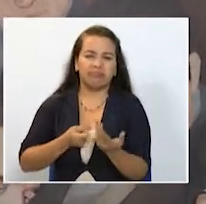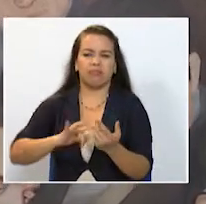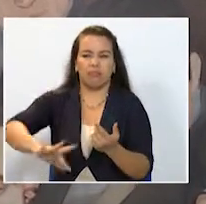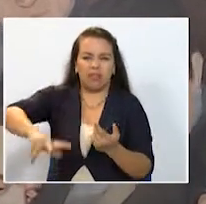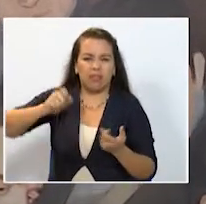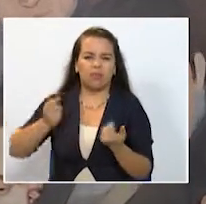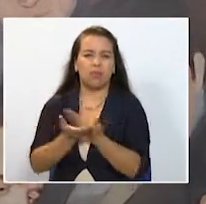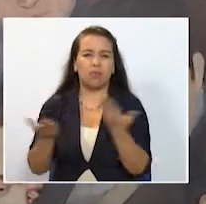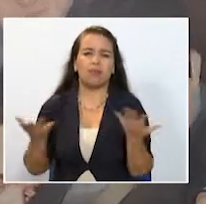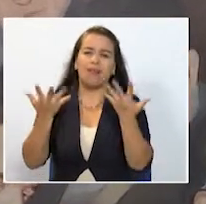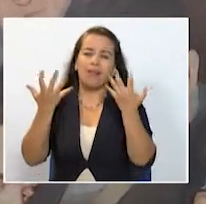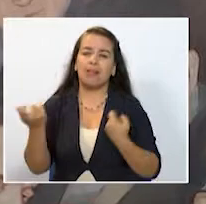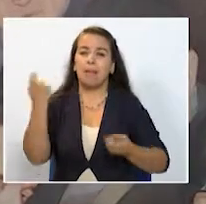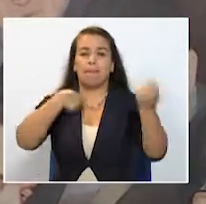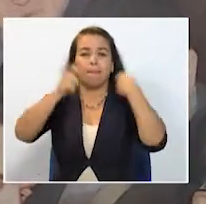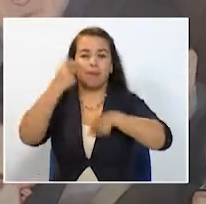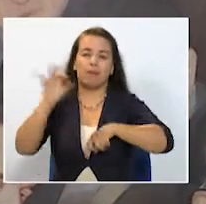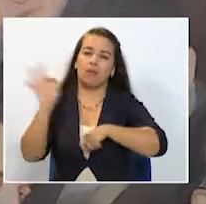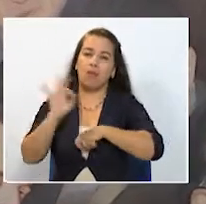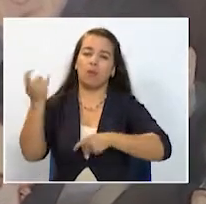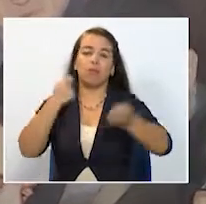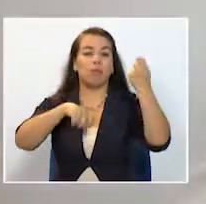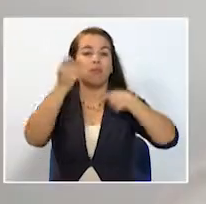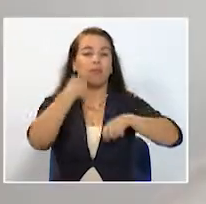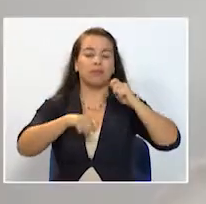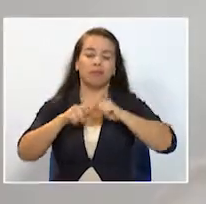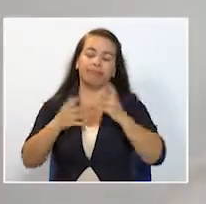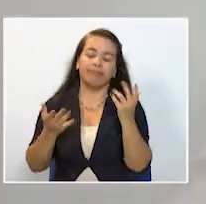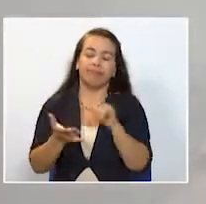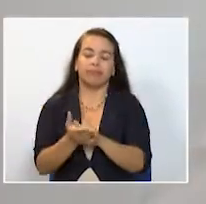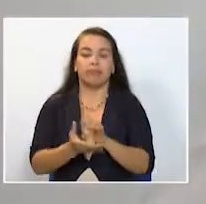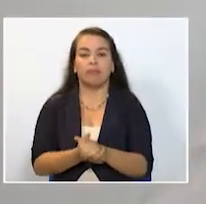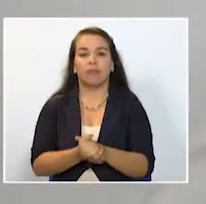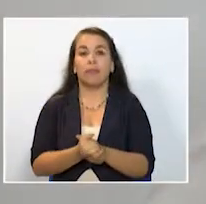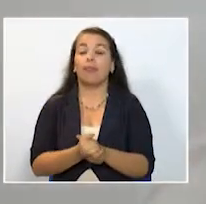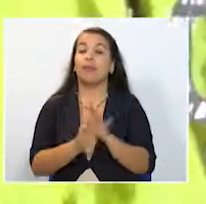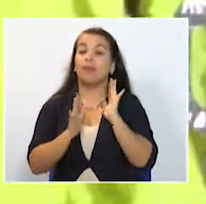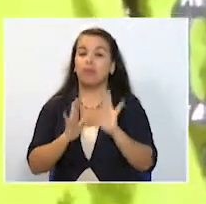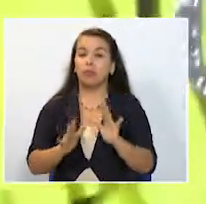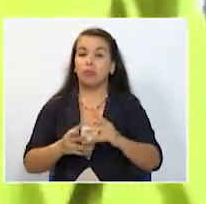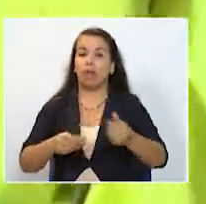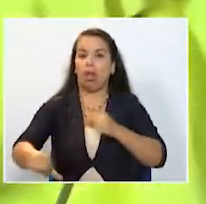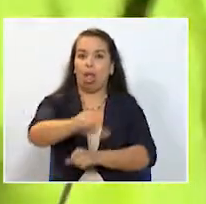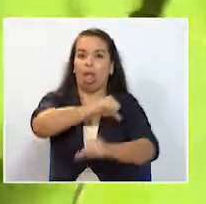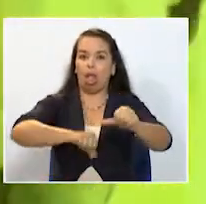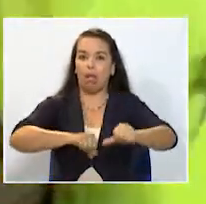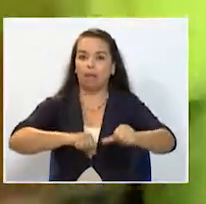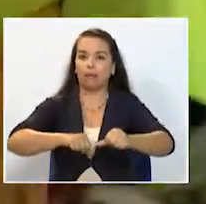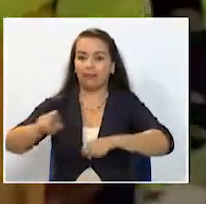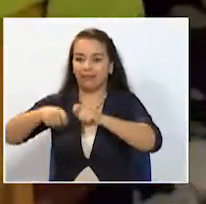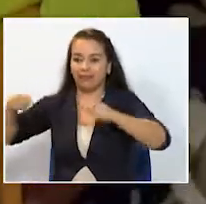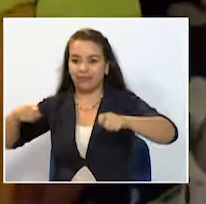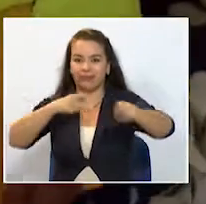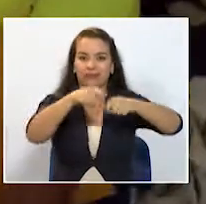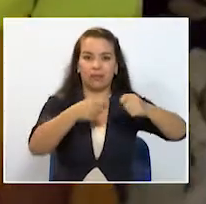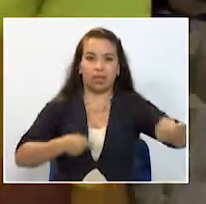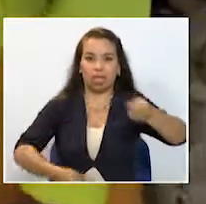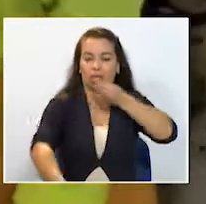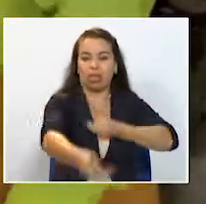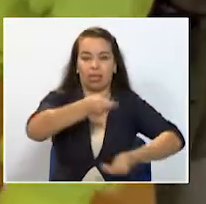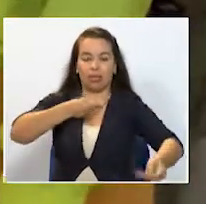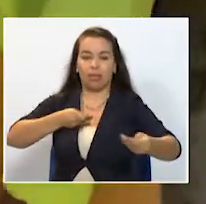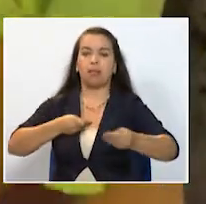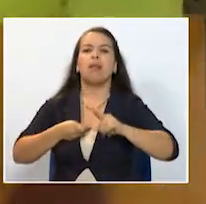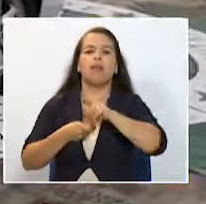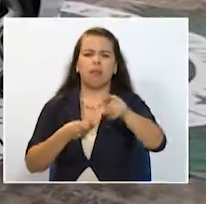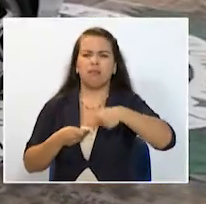vender o comercializar vehículos de alta gama la modalidad del paquete chileno sigue siendo una de las modalidades más usadas a pesar